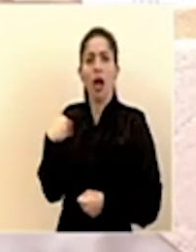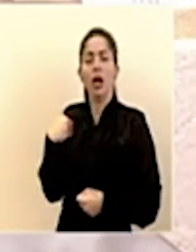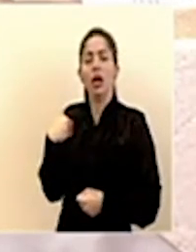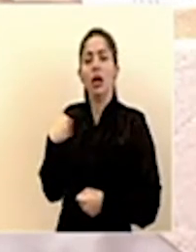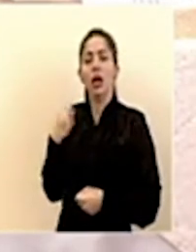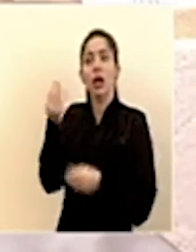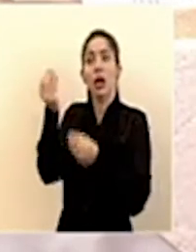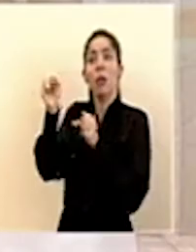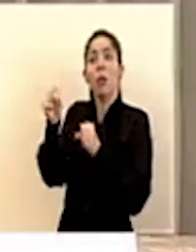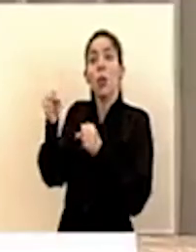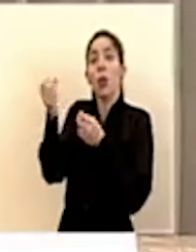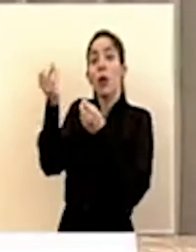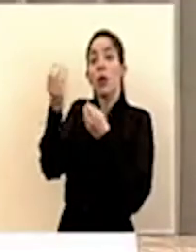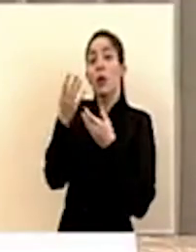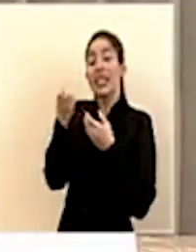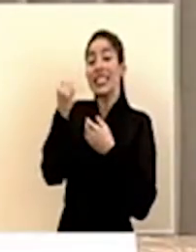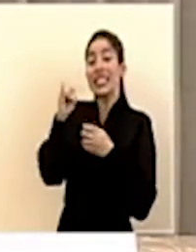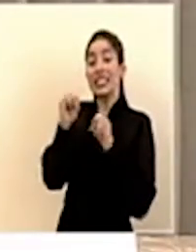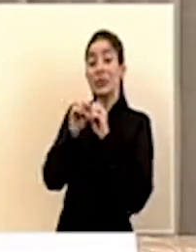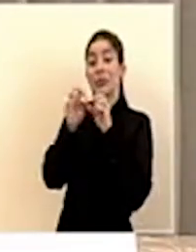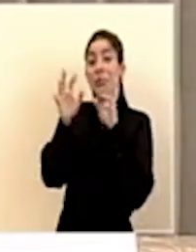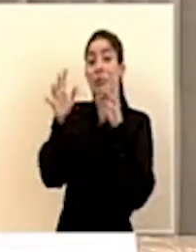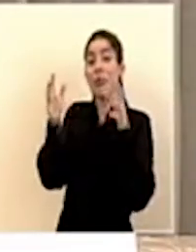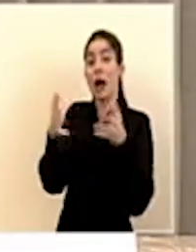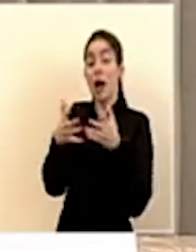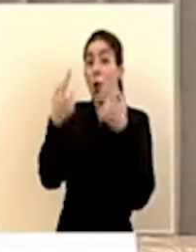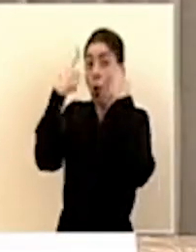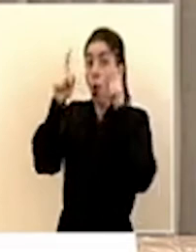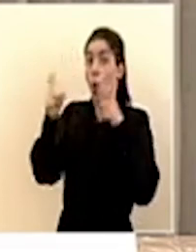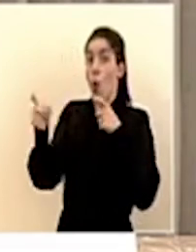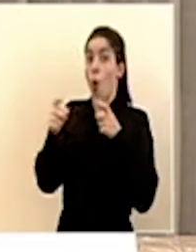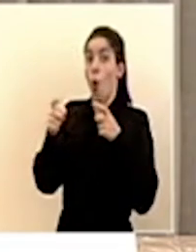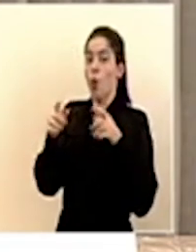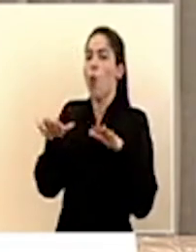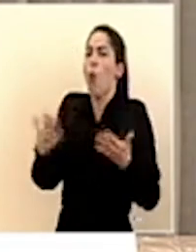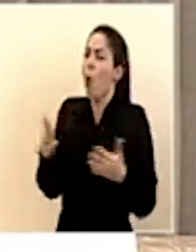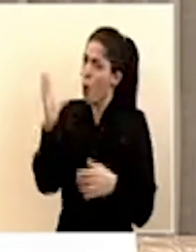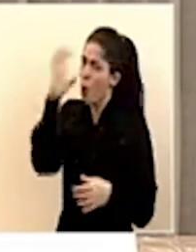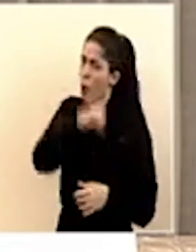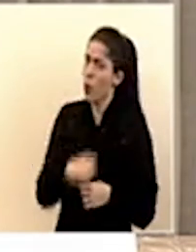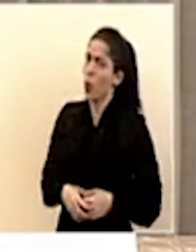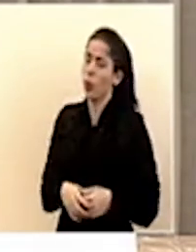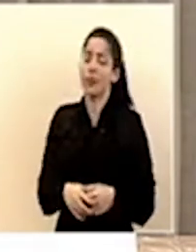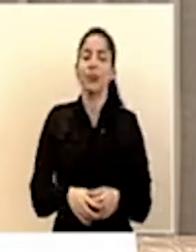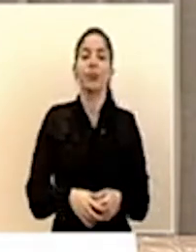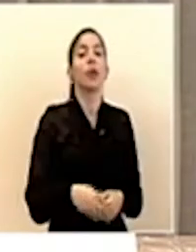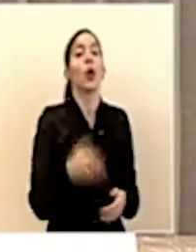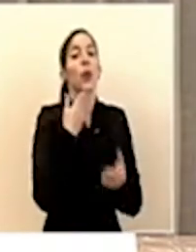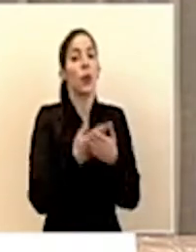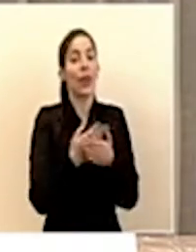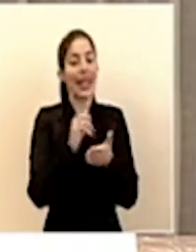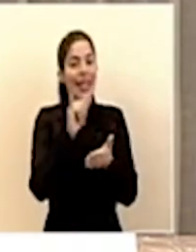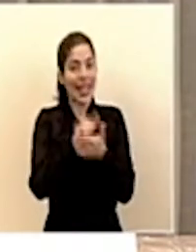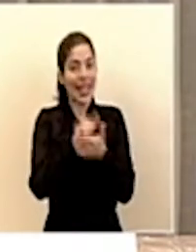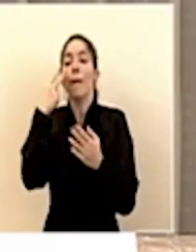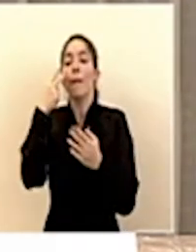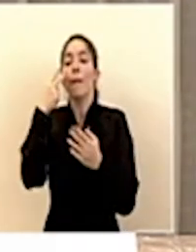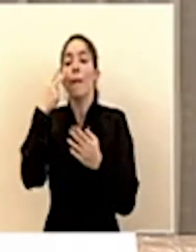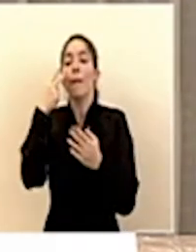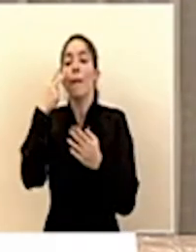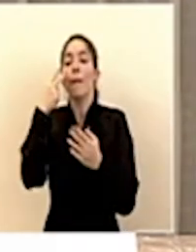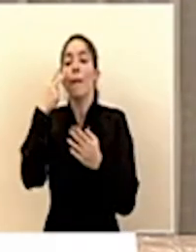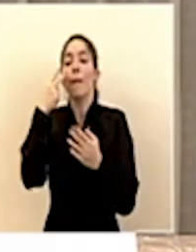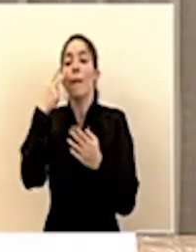nos indicarían que la pandemia ha sido controlada? bueno pues eso justamente correspondería con que